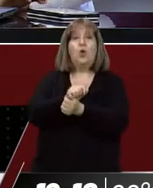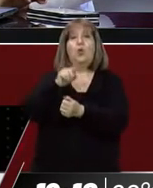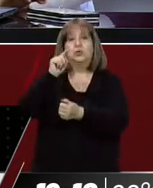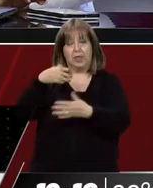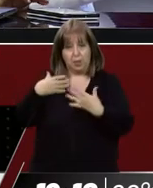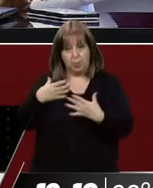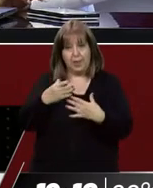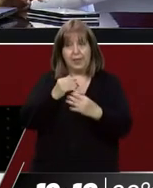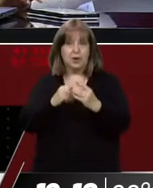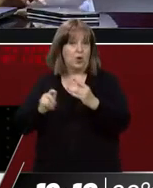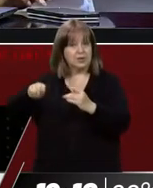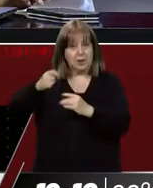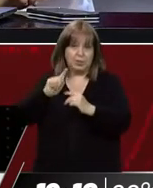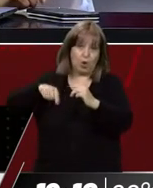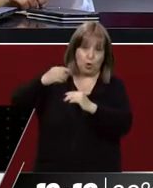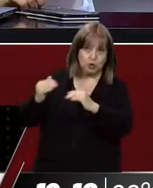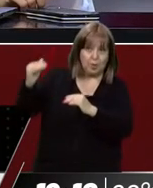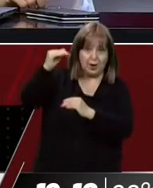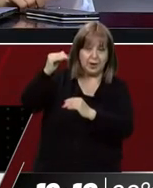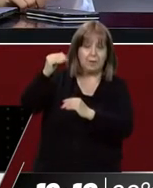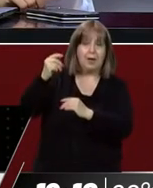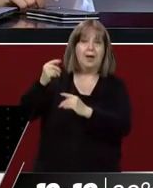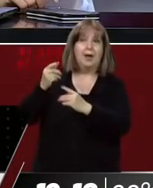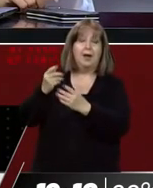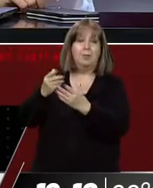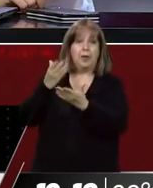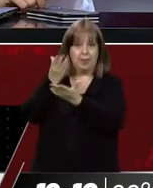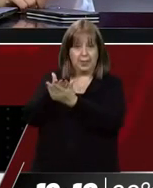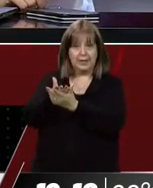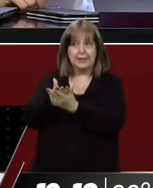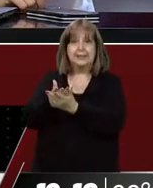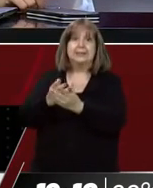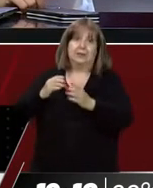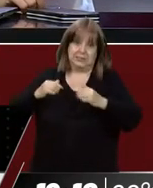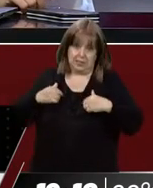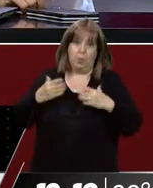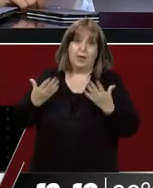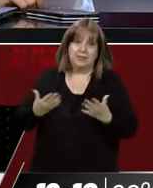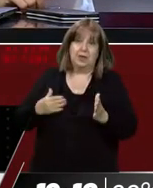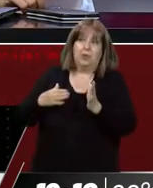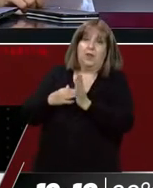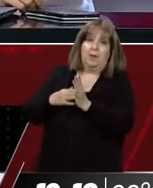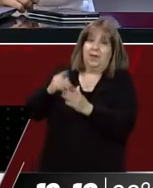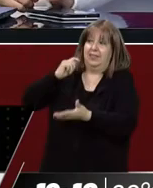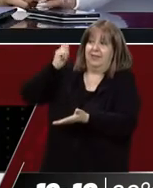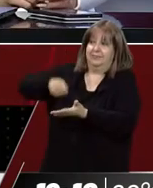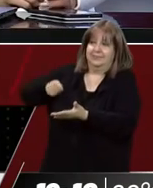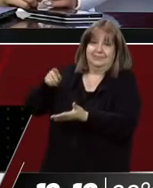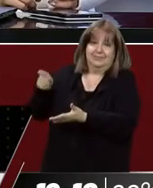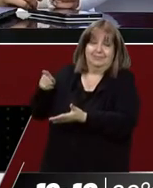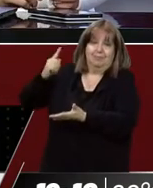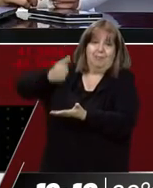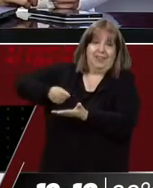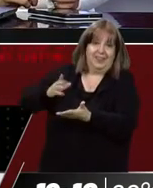A criterio de nosotros como defensa, sí. Pero tendremos que, dice el tribunal, que es en definitiva quien